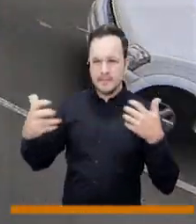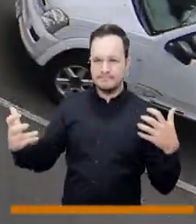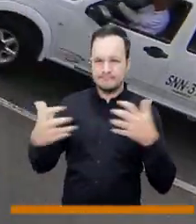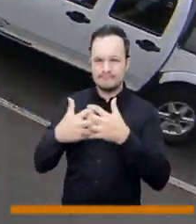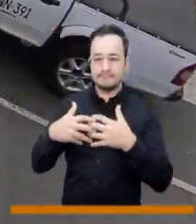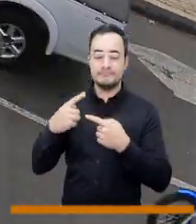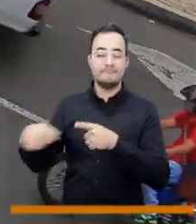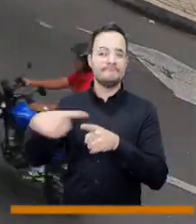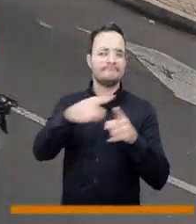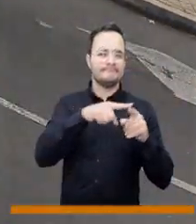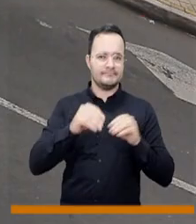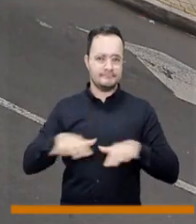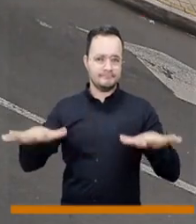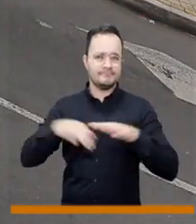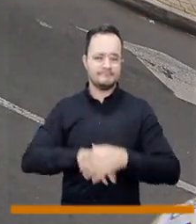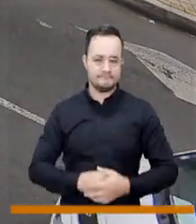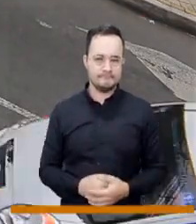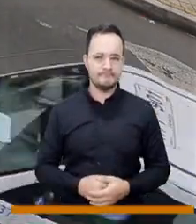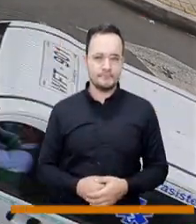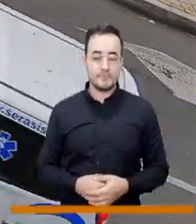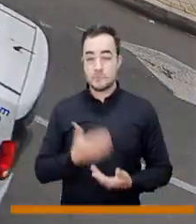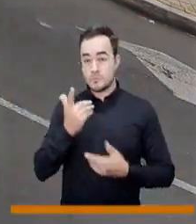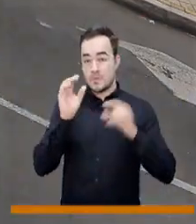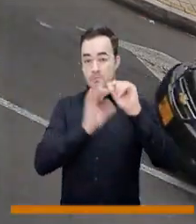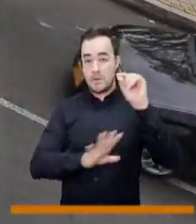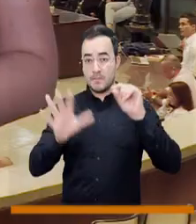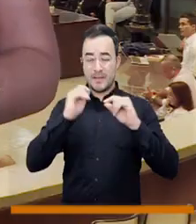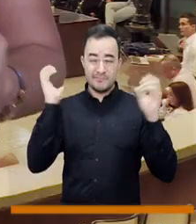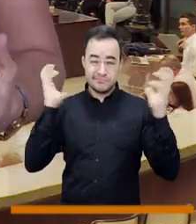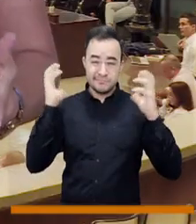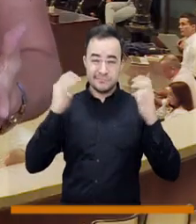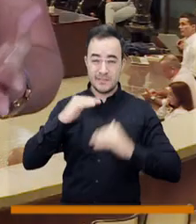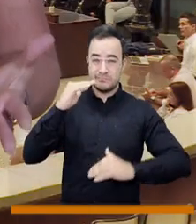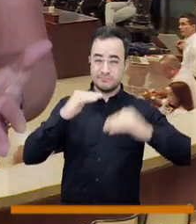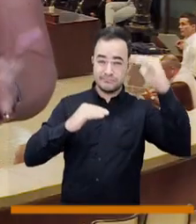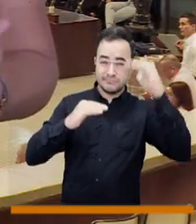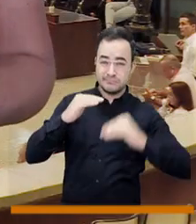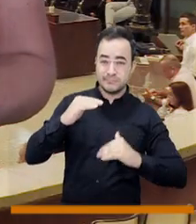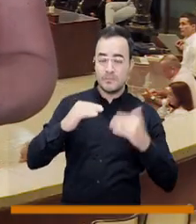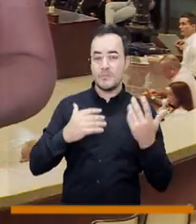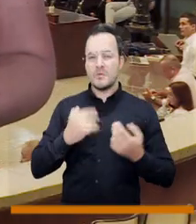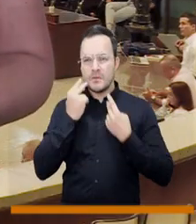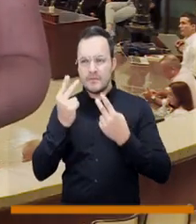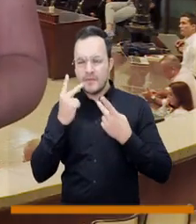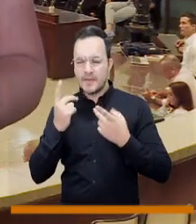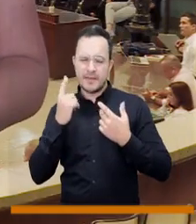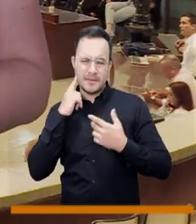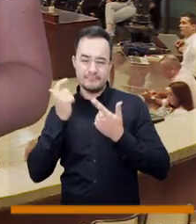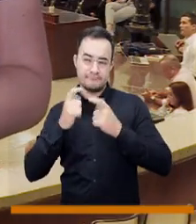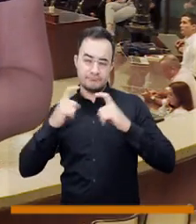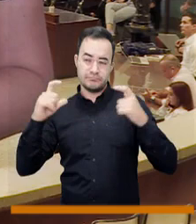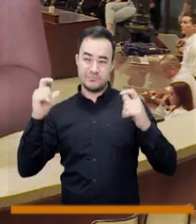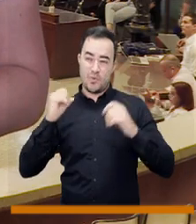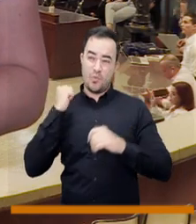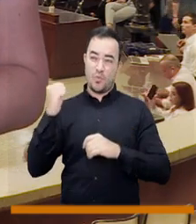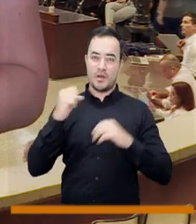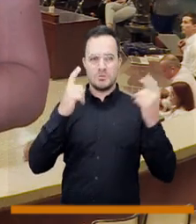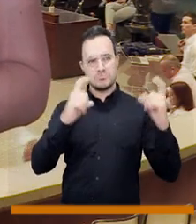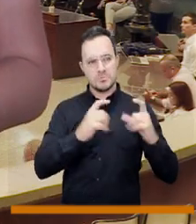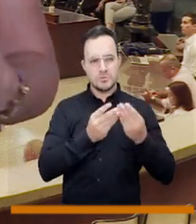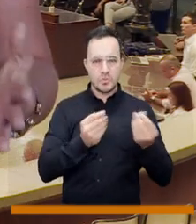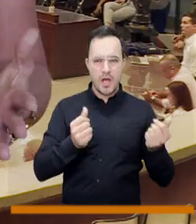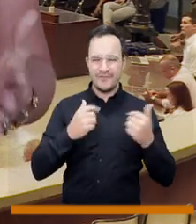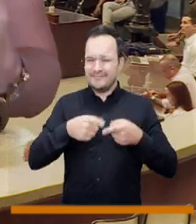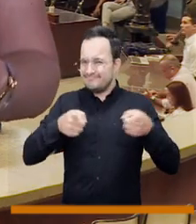usos del suelo en cada uno de los territorios. Para revisar el mapa de ruido ambiental y percibir los paisajes